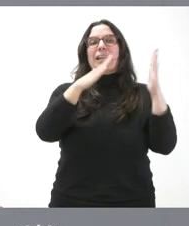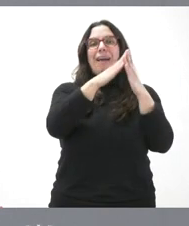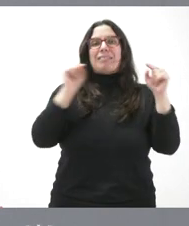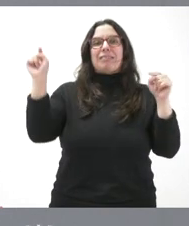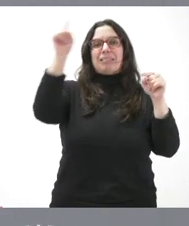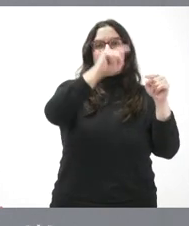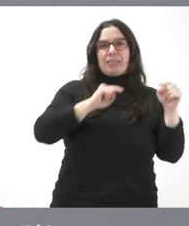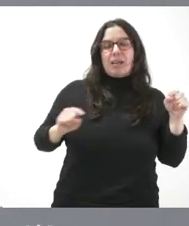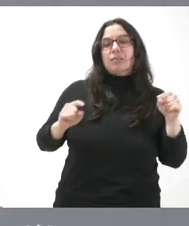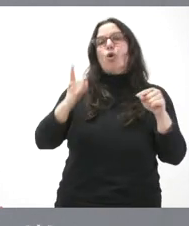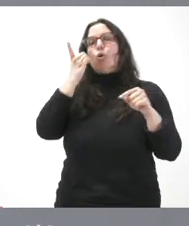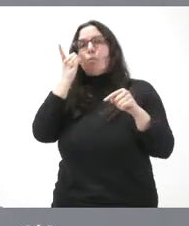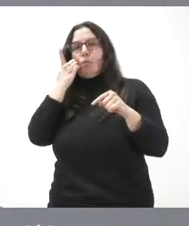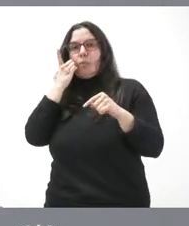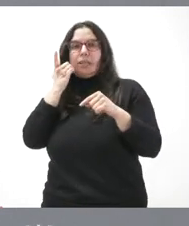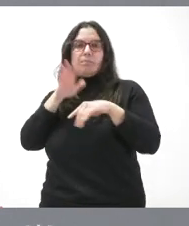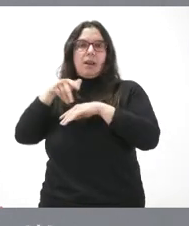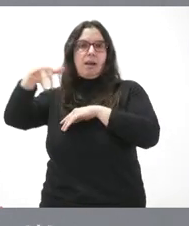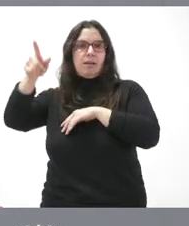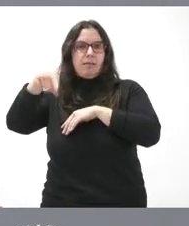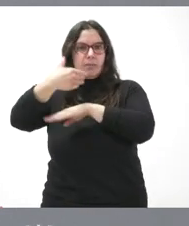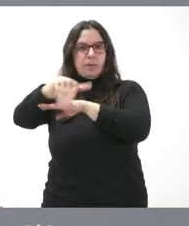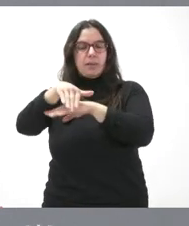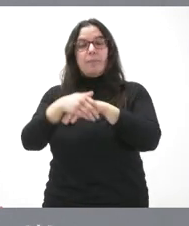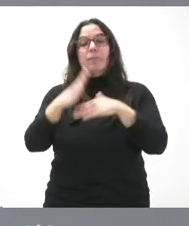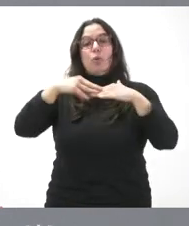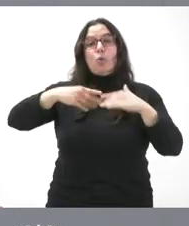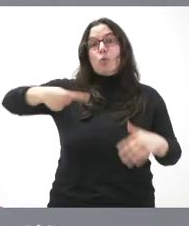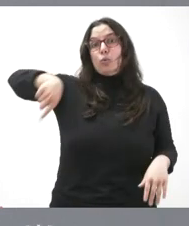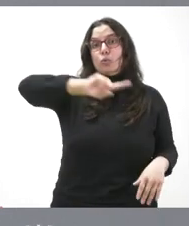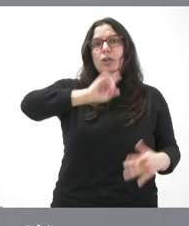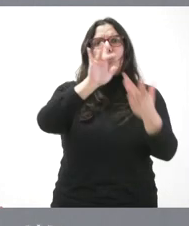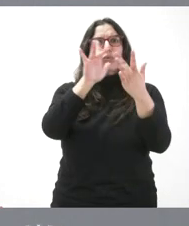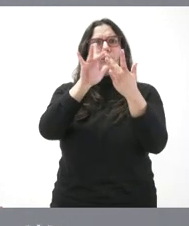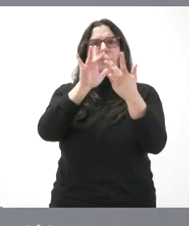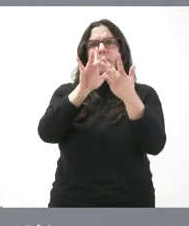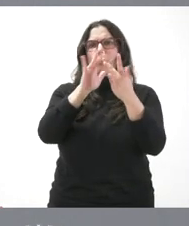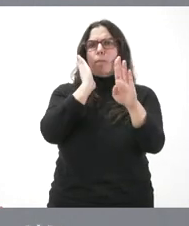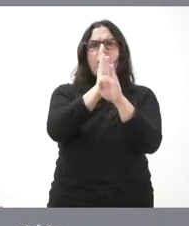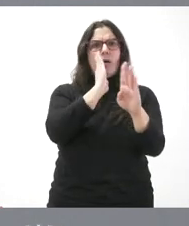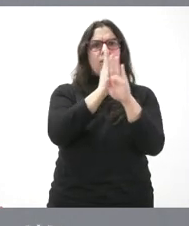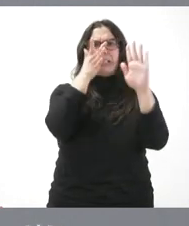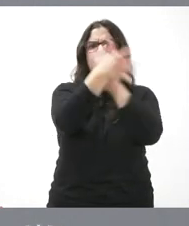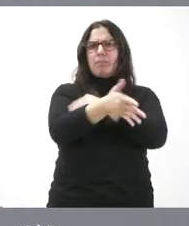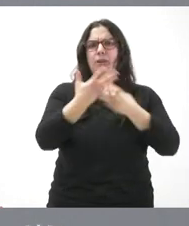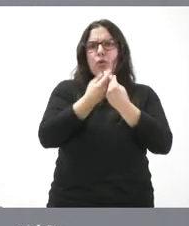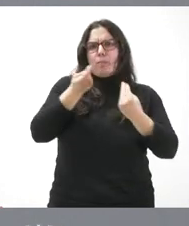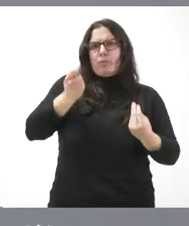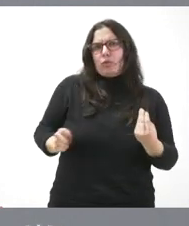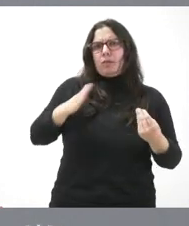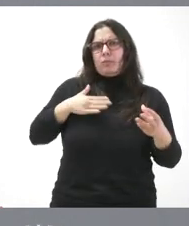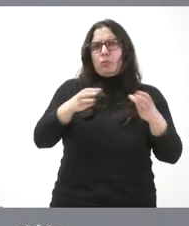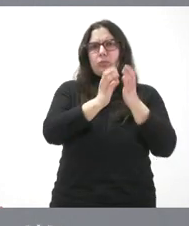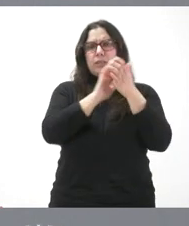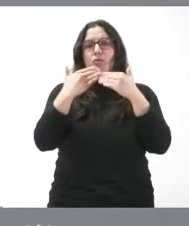domiciliarios y móviles. Los usuarios van a estar en conexión permanente con los profesionales de la Junta de Castilla y León a